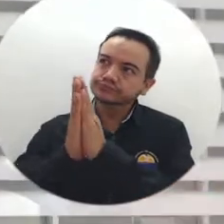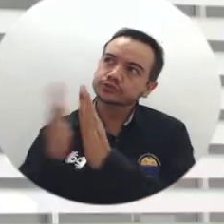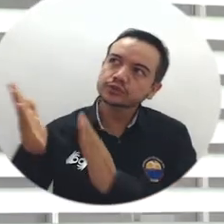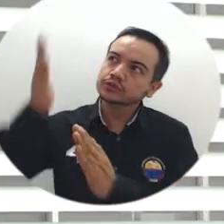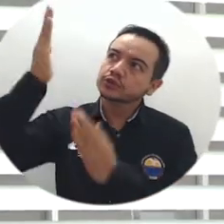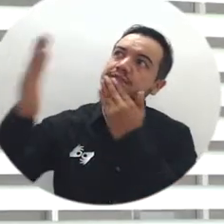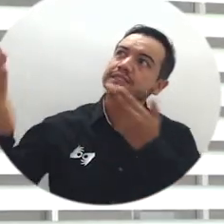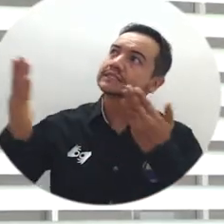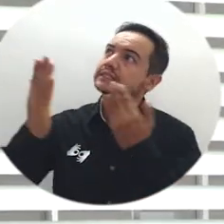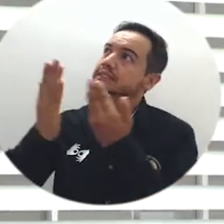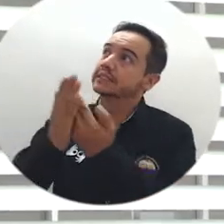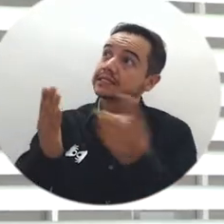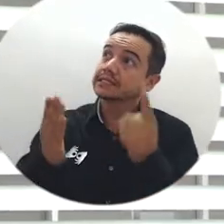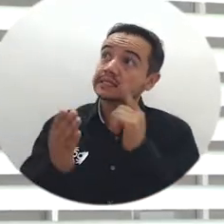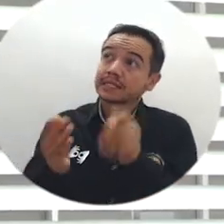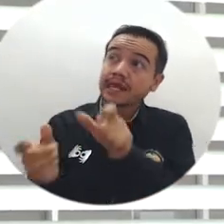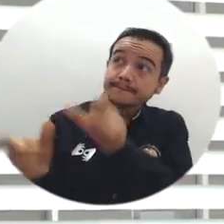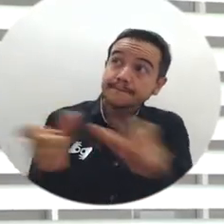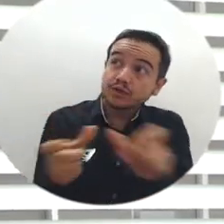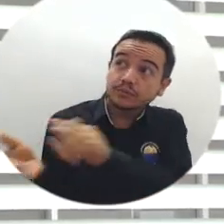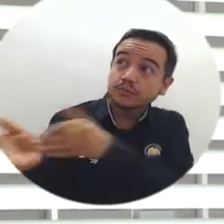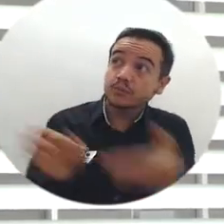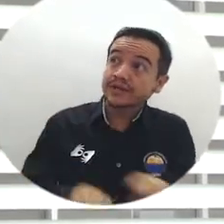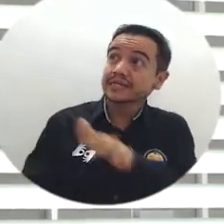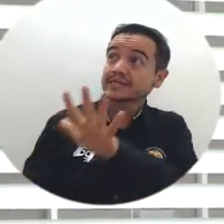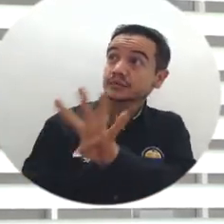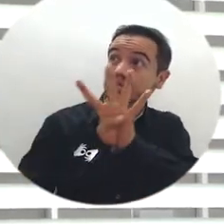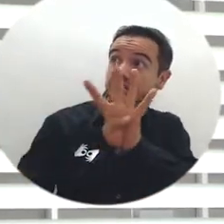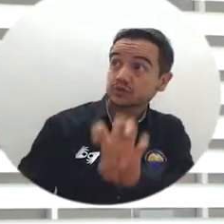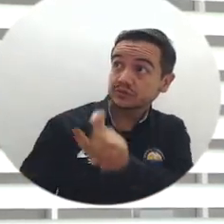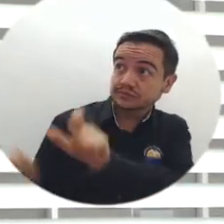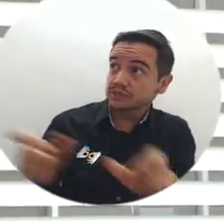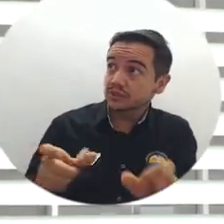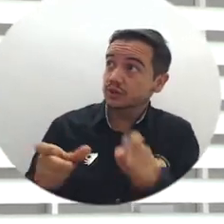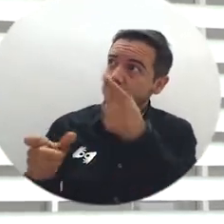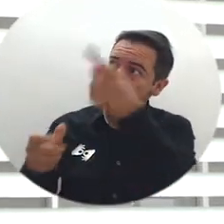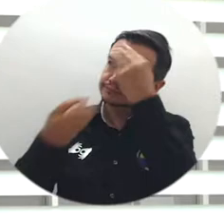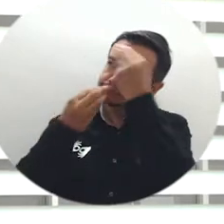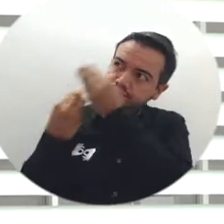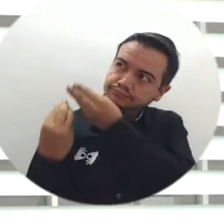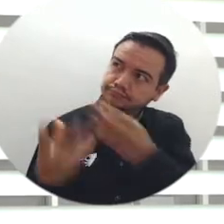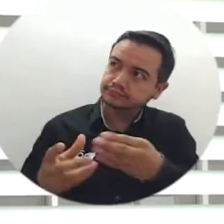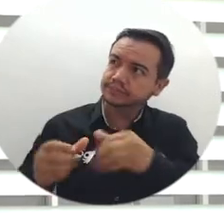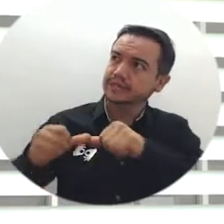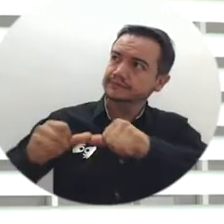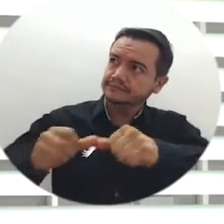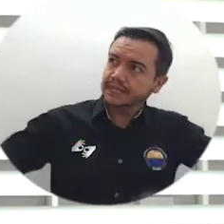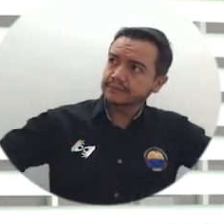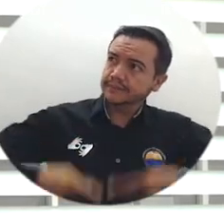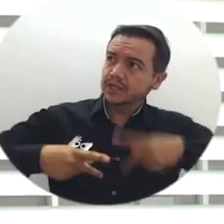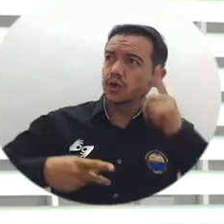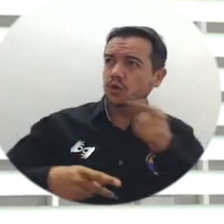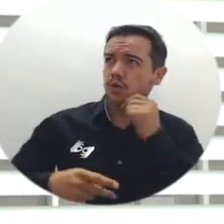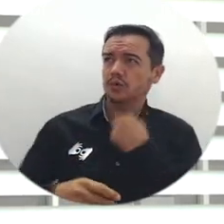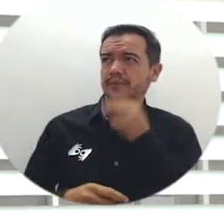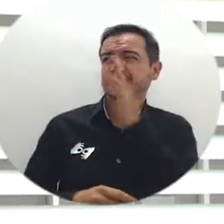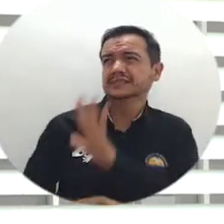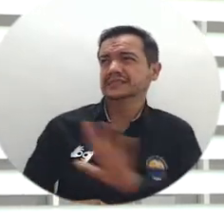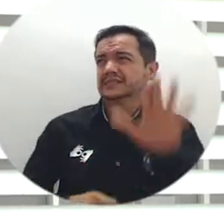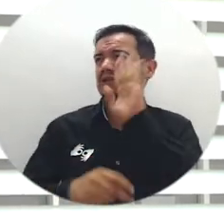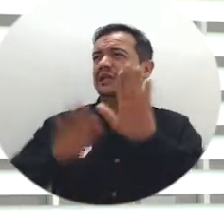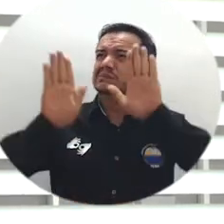Te damos gracias Señor, vida eterna para estos 59 hermanos que han fallecido en esta violencia